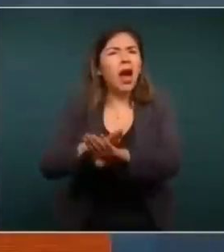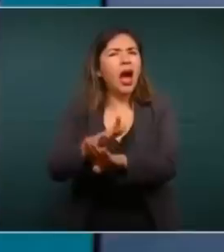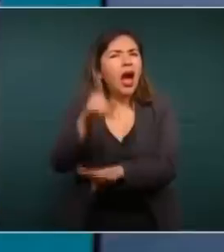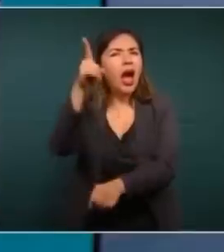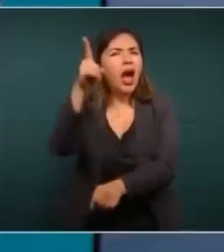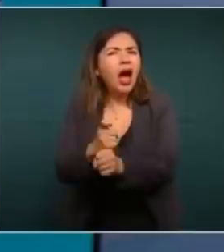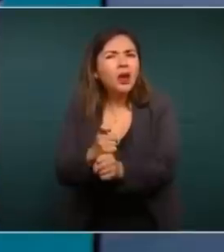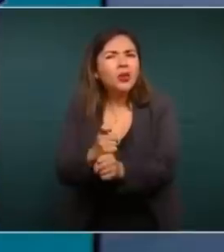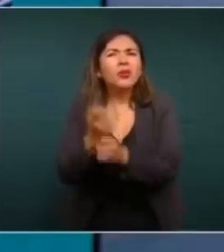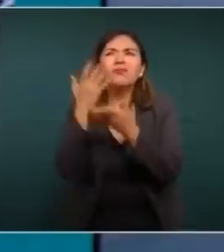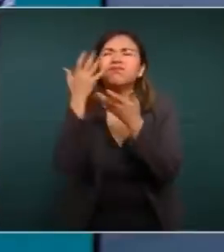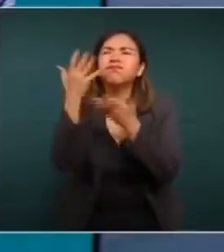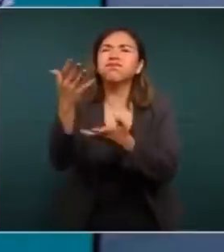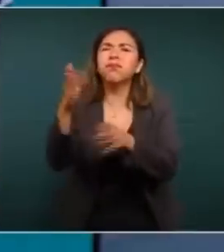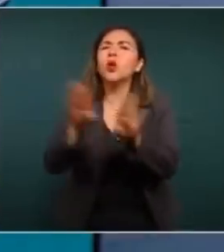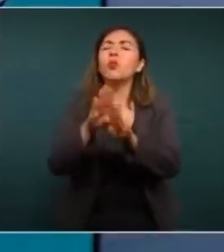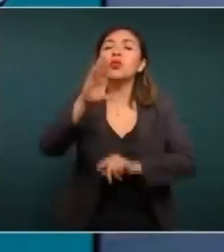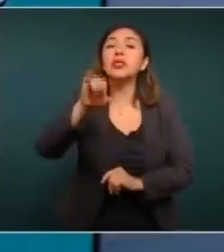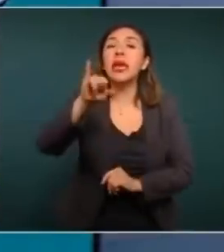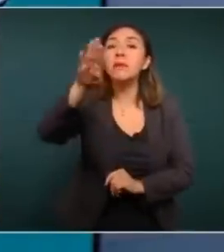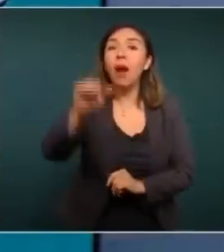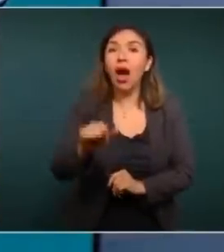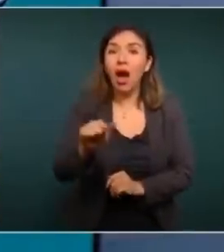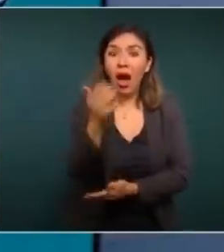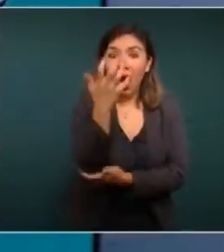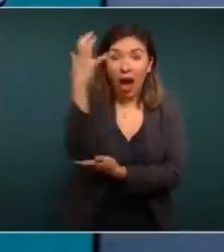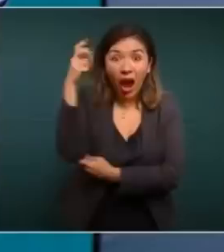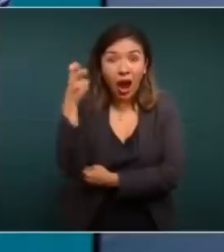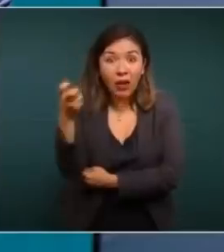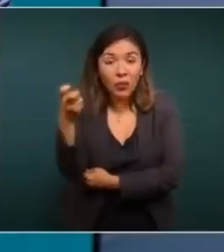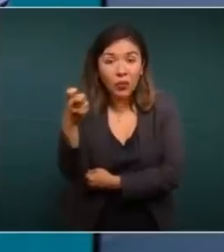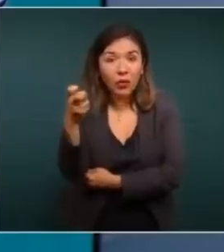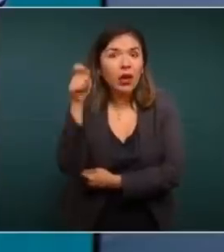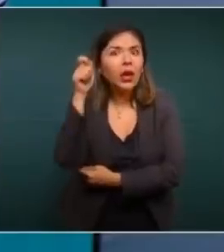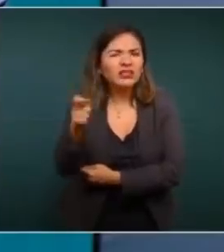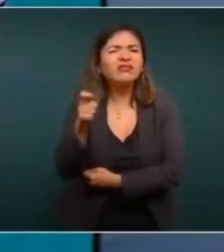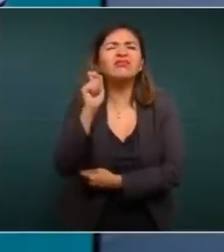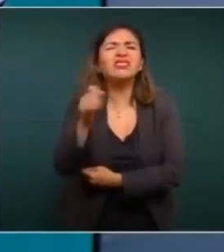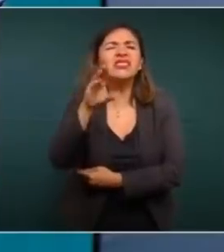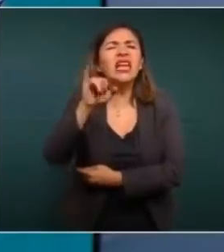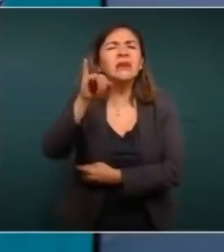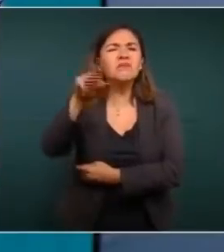por ejemplo, una ceiba. ¿Qué es la ceiba?